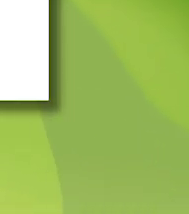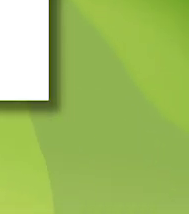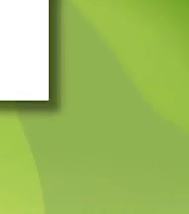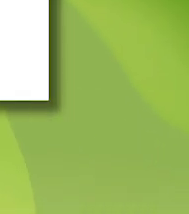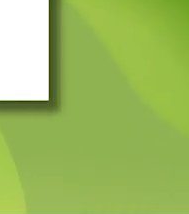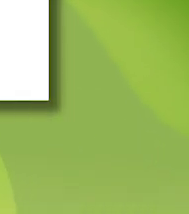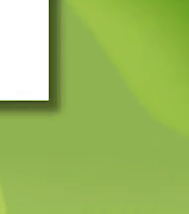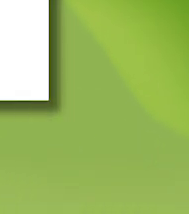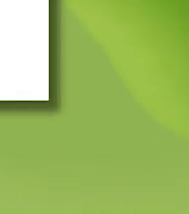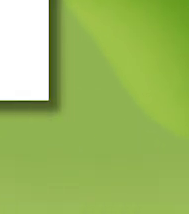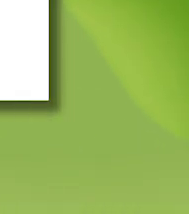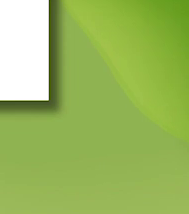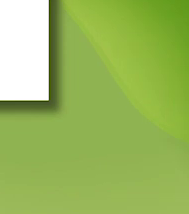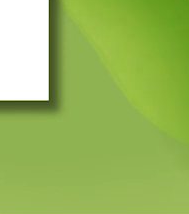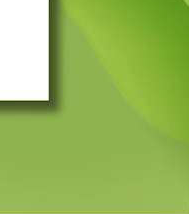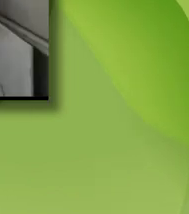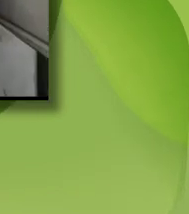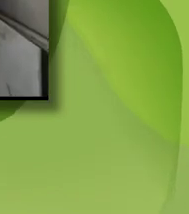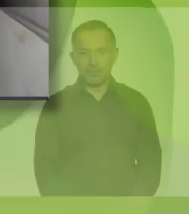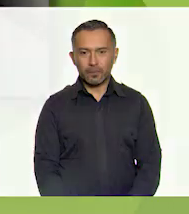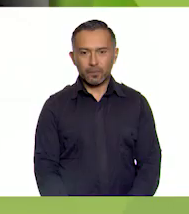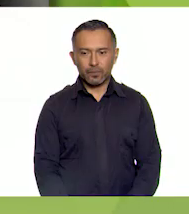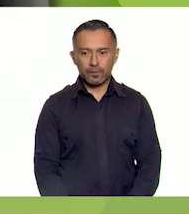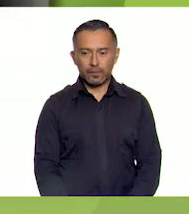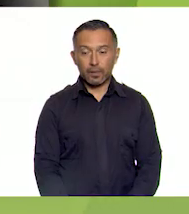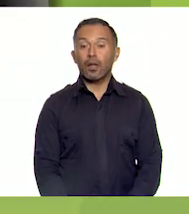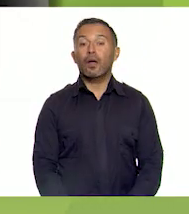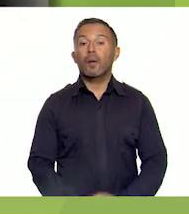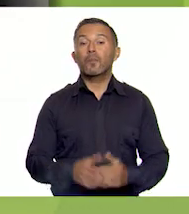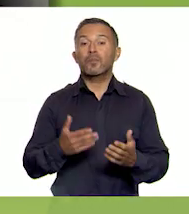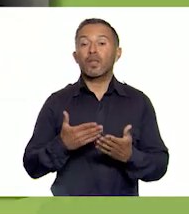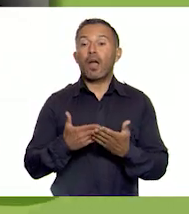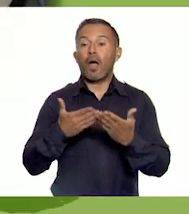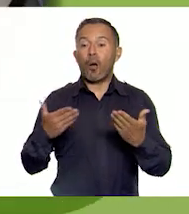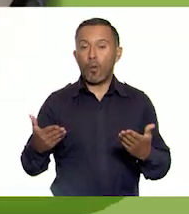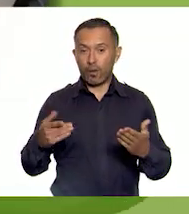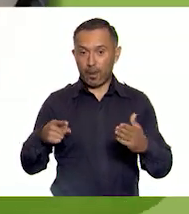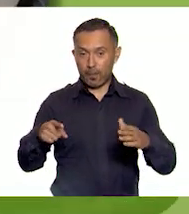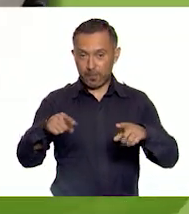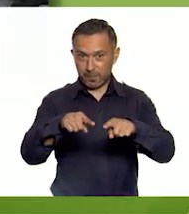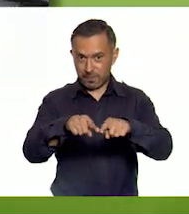¡Gracias! ¡Gracias! ¡Gracias! ¡Gracias! a marcar un cuadro en el piso.